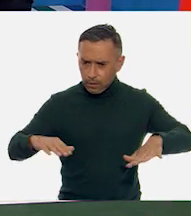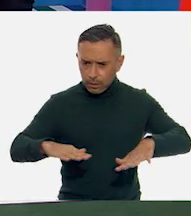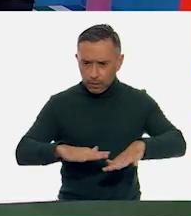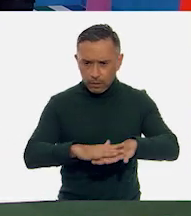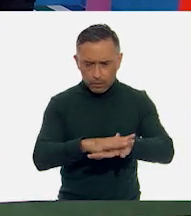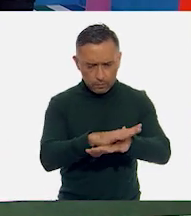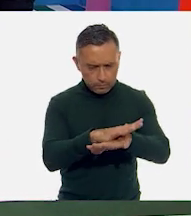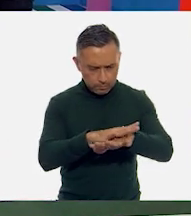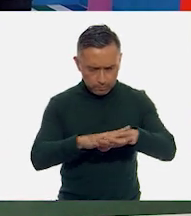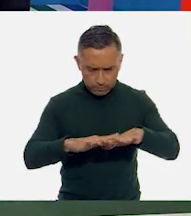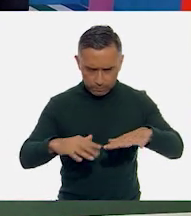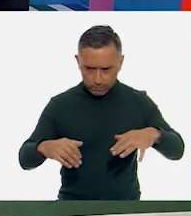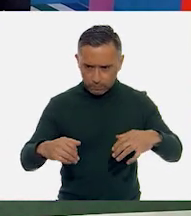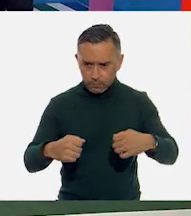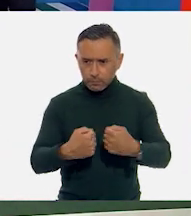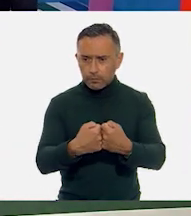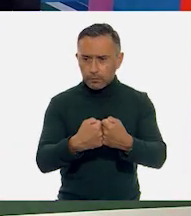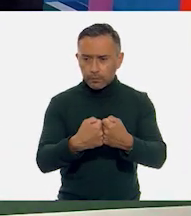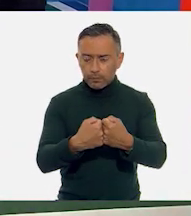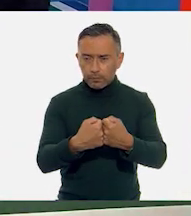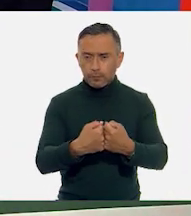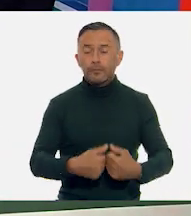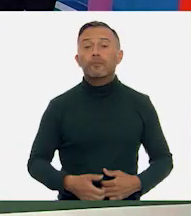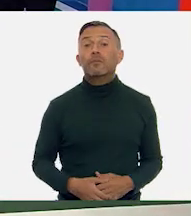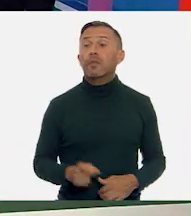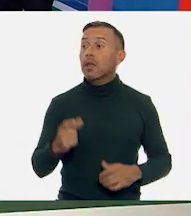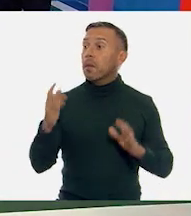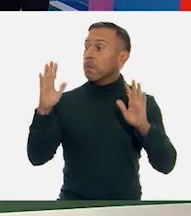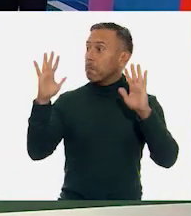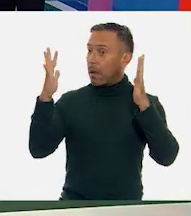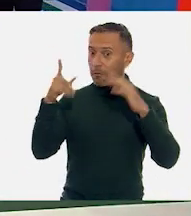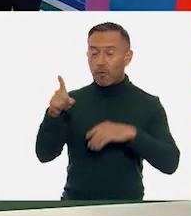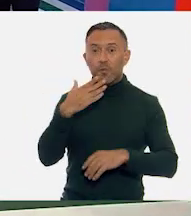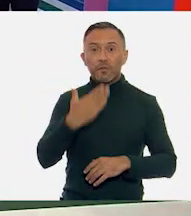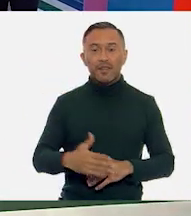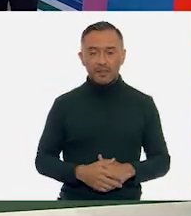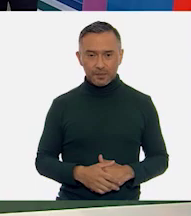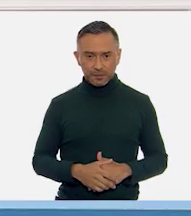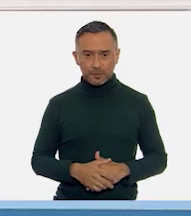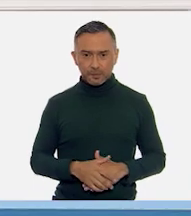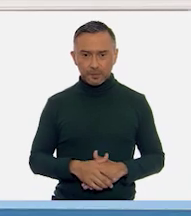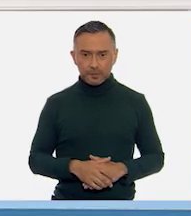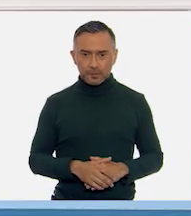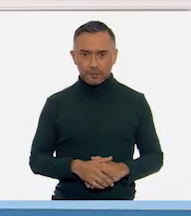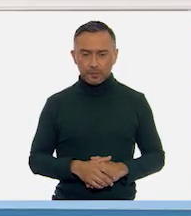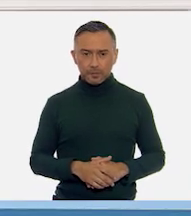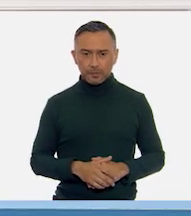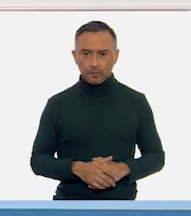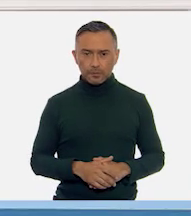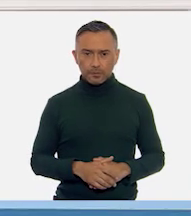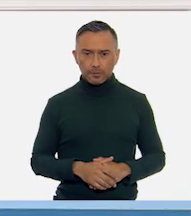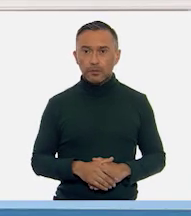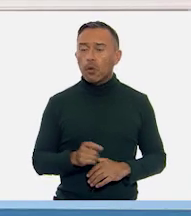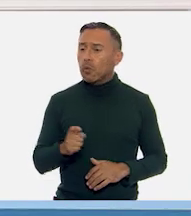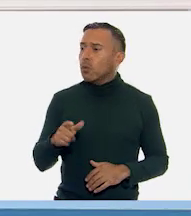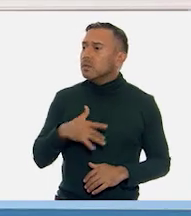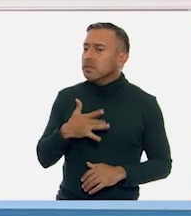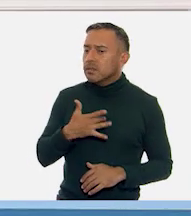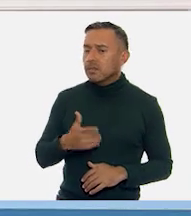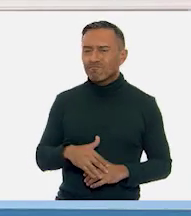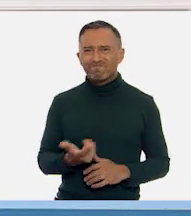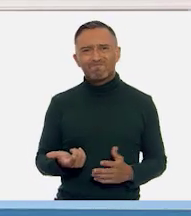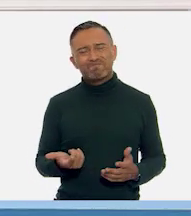Bravo. Muy bien, Raulito. Muy bien. Oye, ¿cómo te sentiste? Platícanos. Un poquito